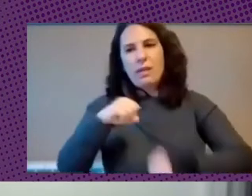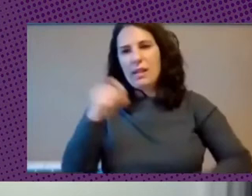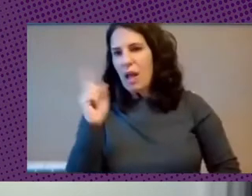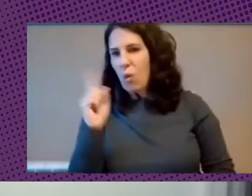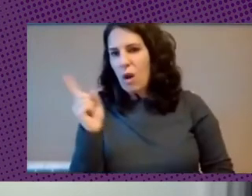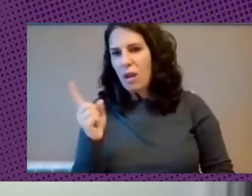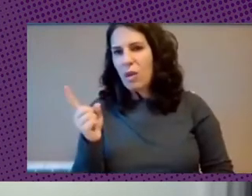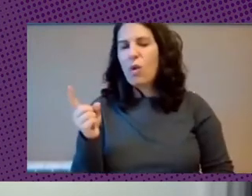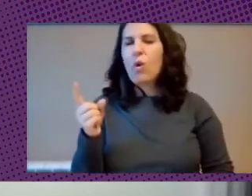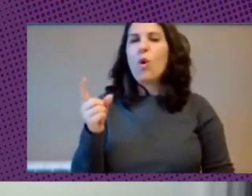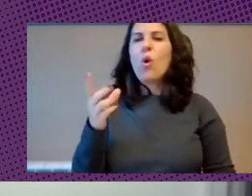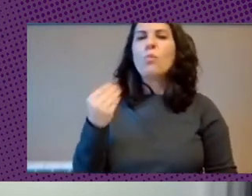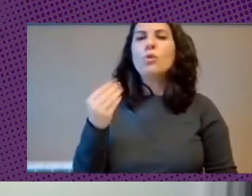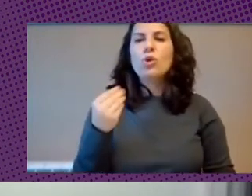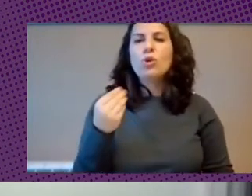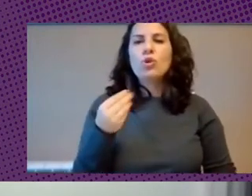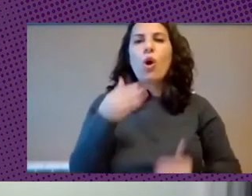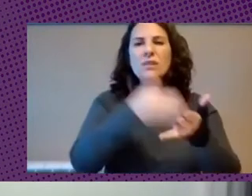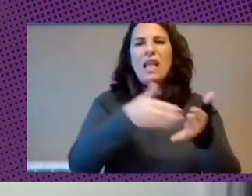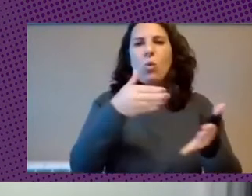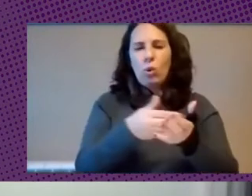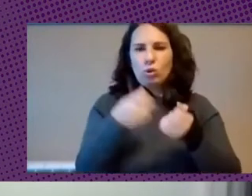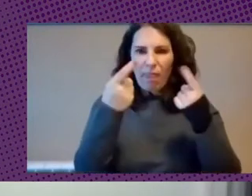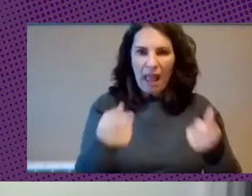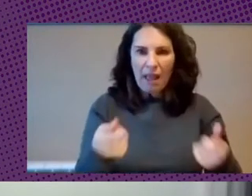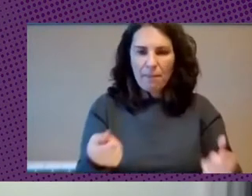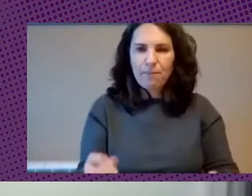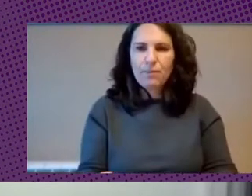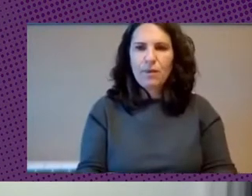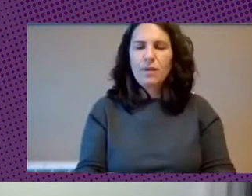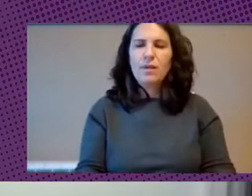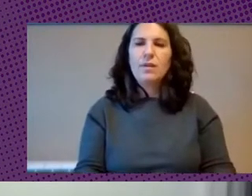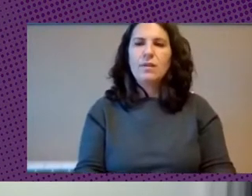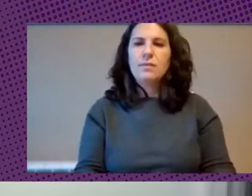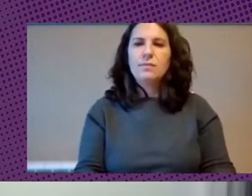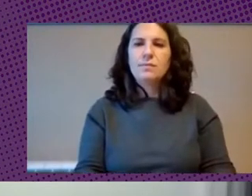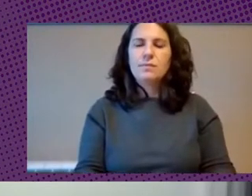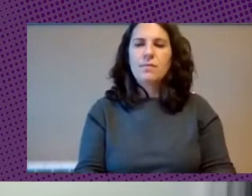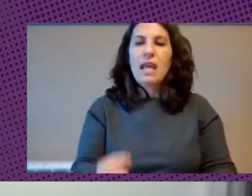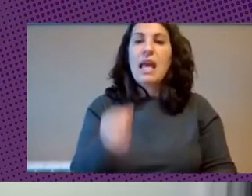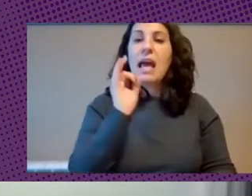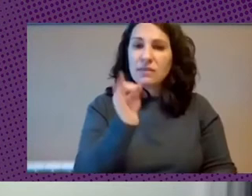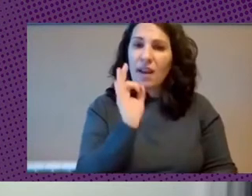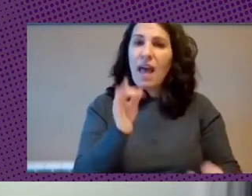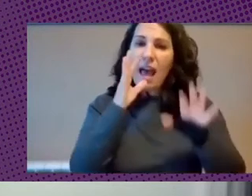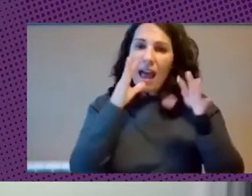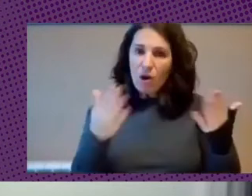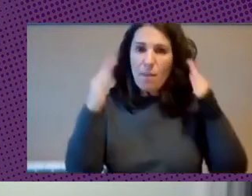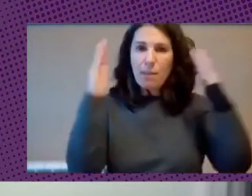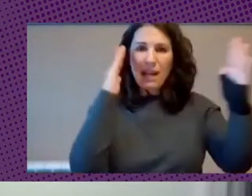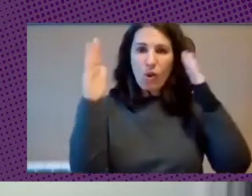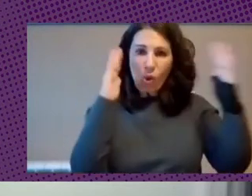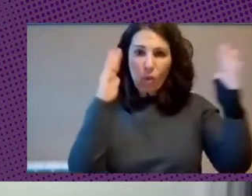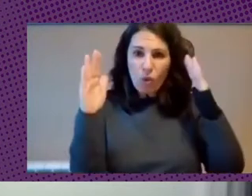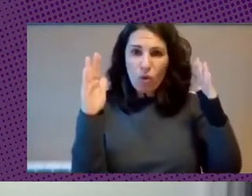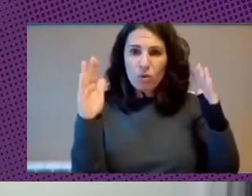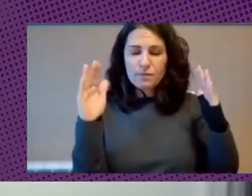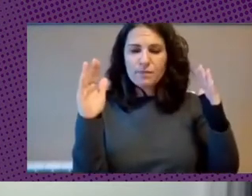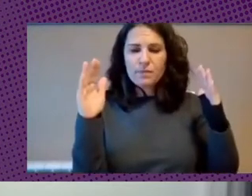pusieron muchos obstáculos. Entonces, es cierto que estamos viviendo en un periodo donde